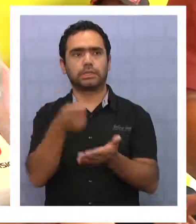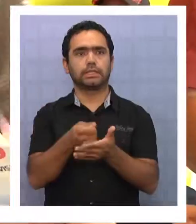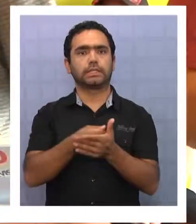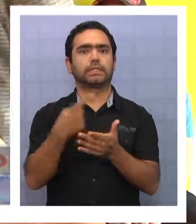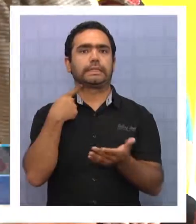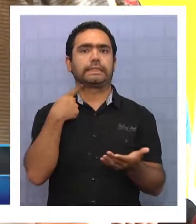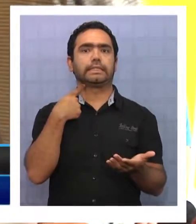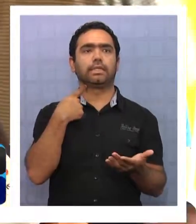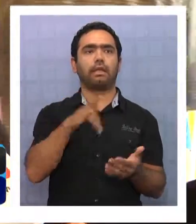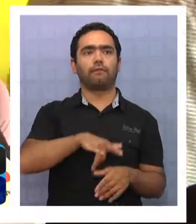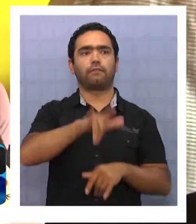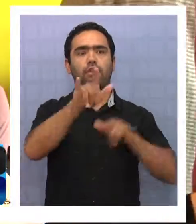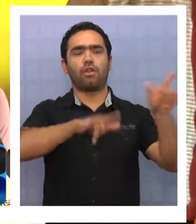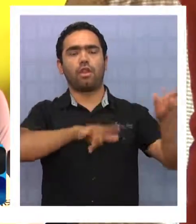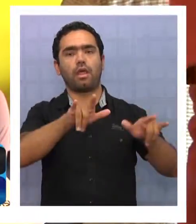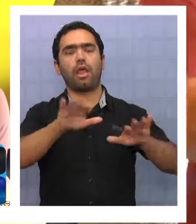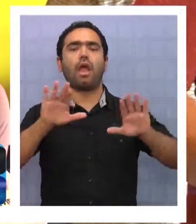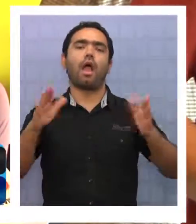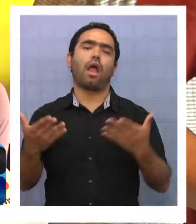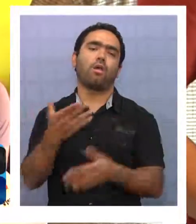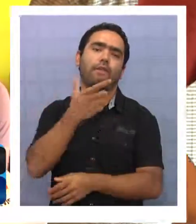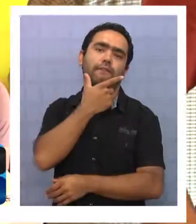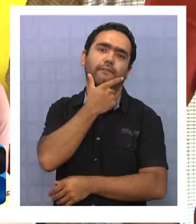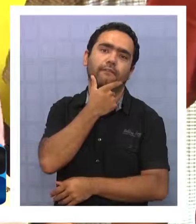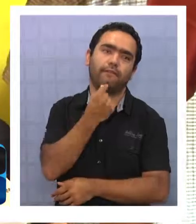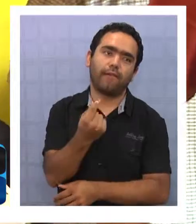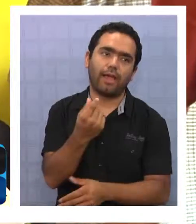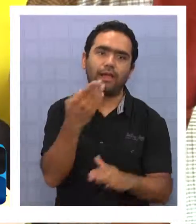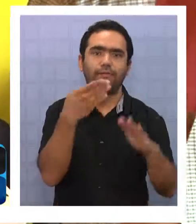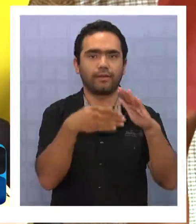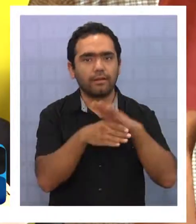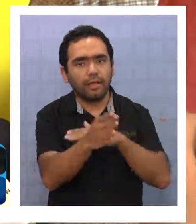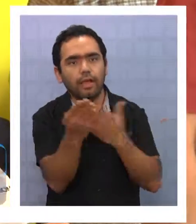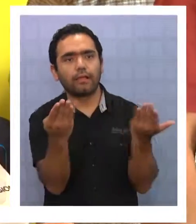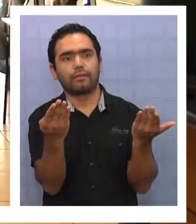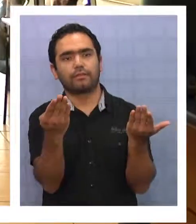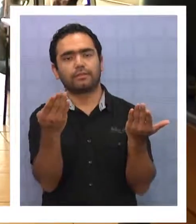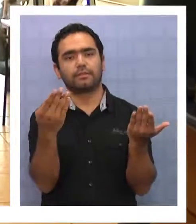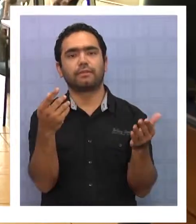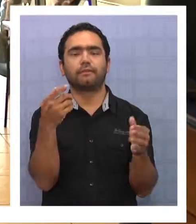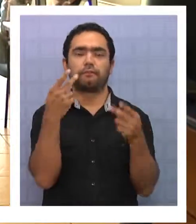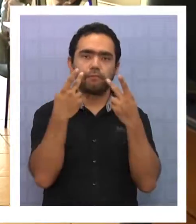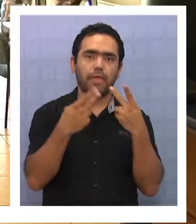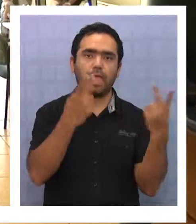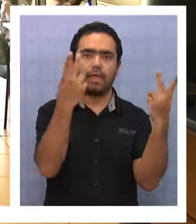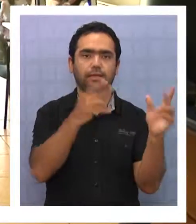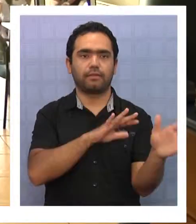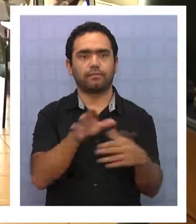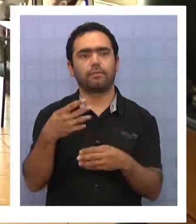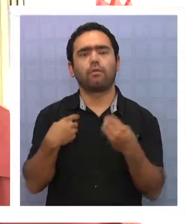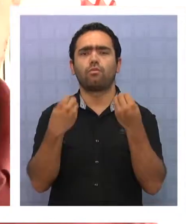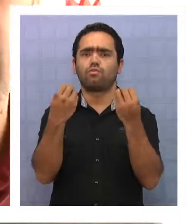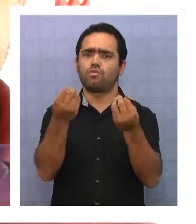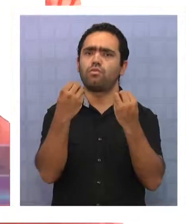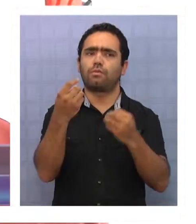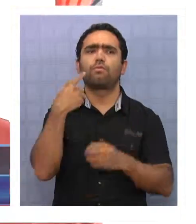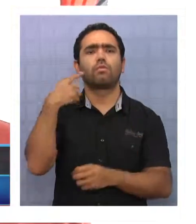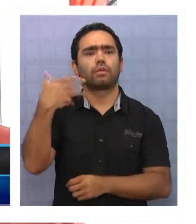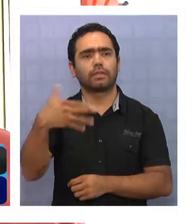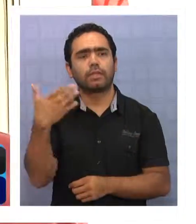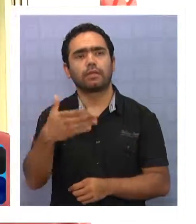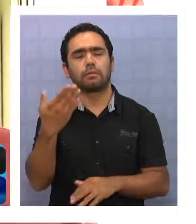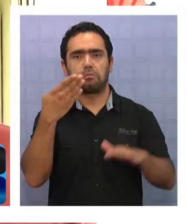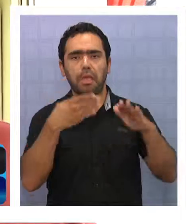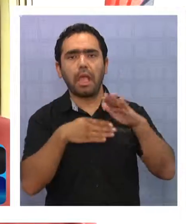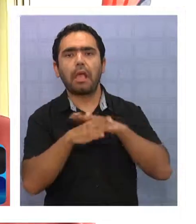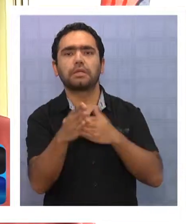poder viajar en avión, ahora se nos hace mucho más fácil, accequible, es más accequible viajar así. Fabuloso, importante y